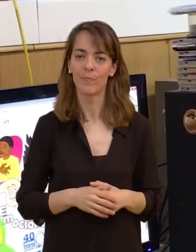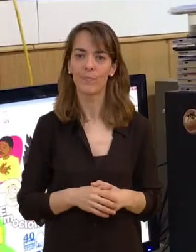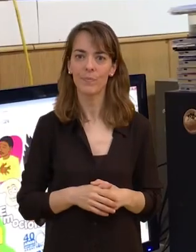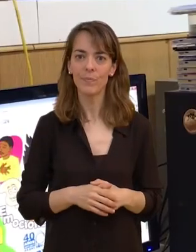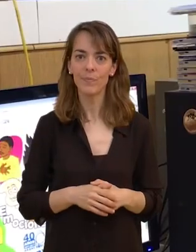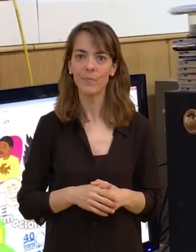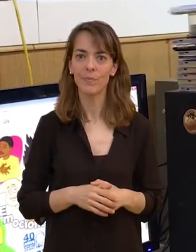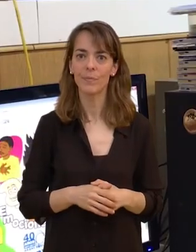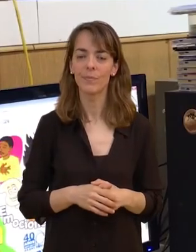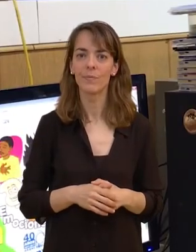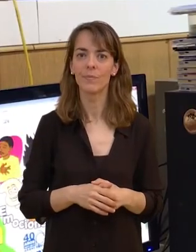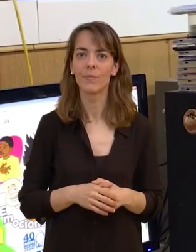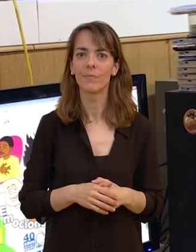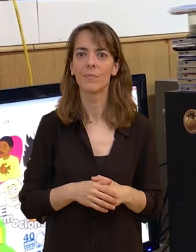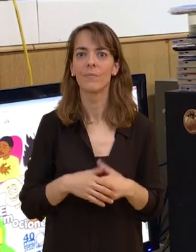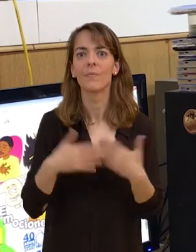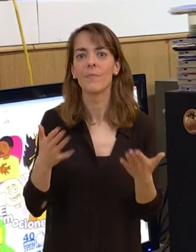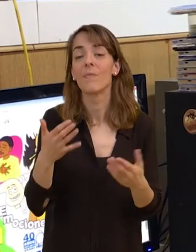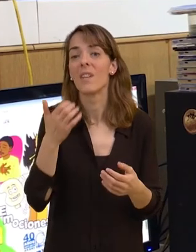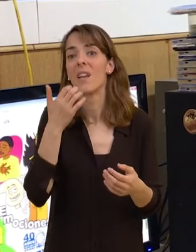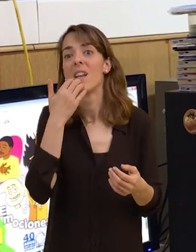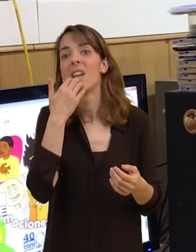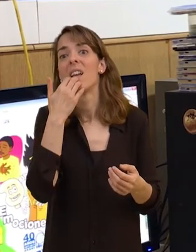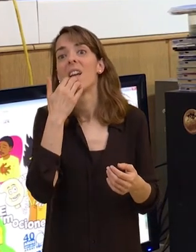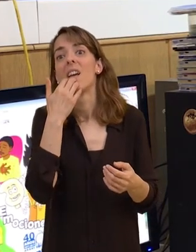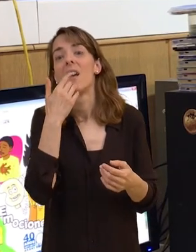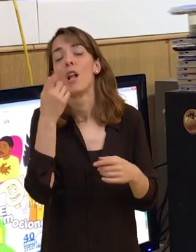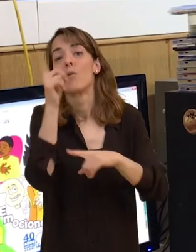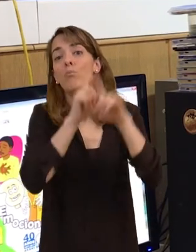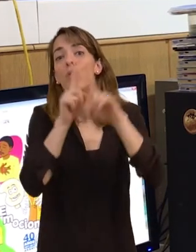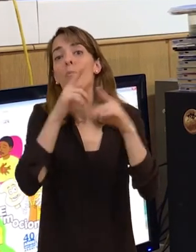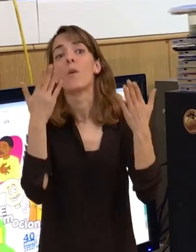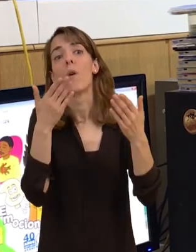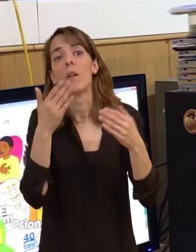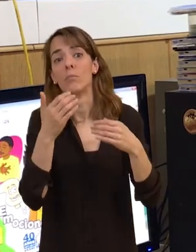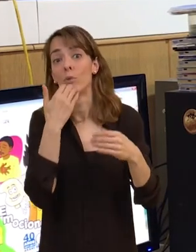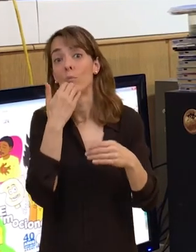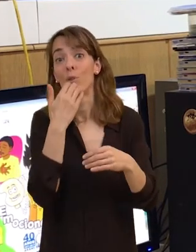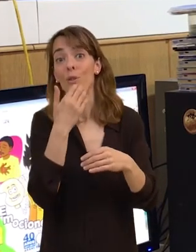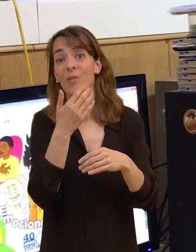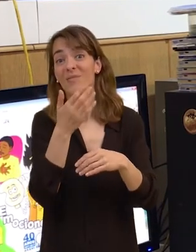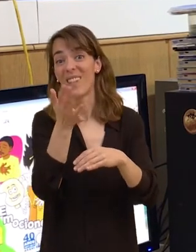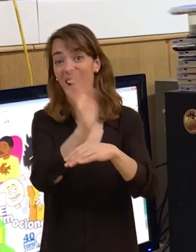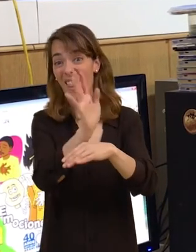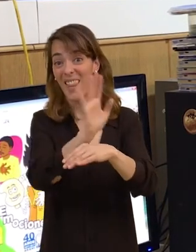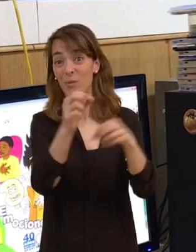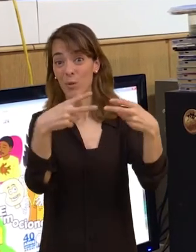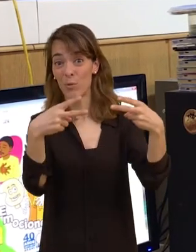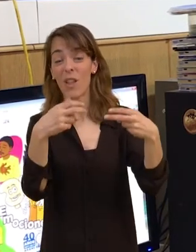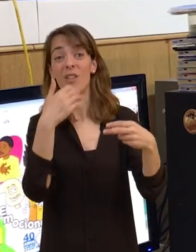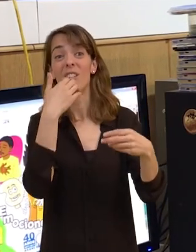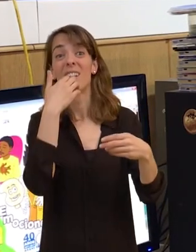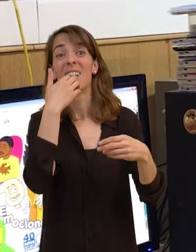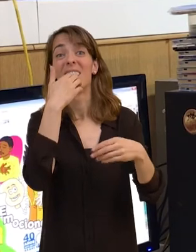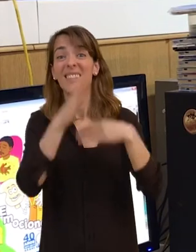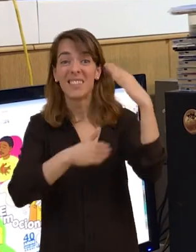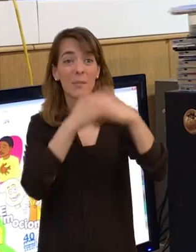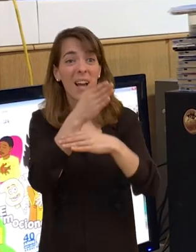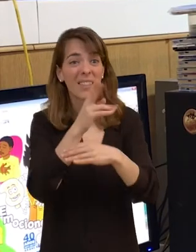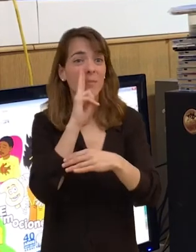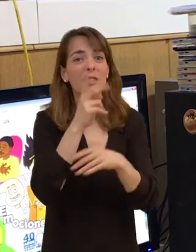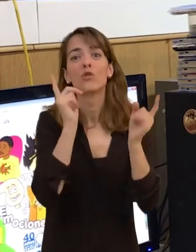El problema es que aunque me gusta ver películas sus tituladas en el cine, el problema es que solo lo bueno cuanto es en la versión